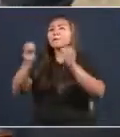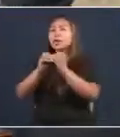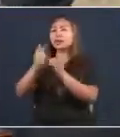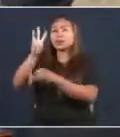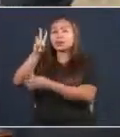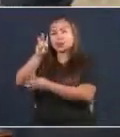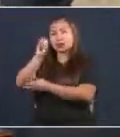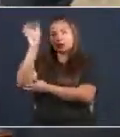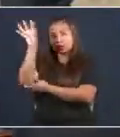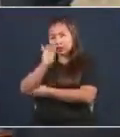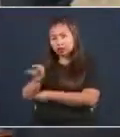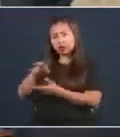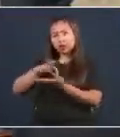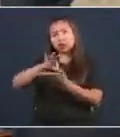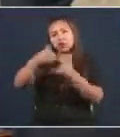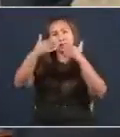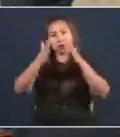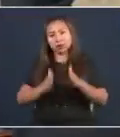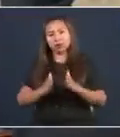de su población.